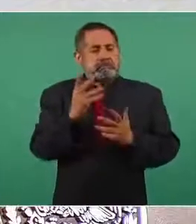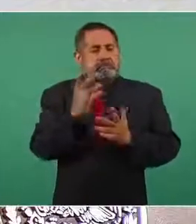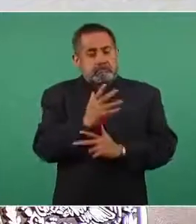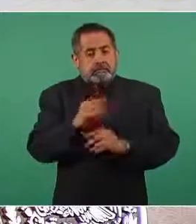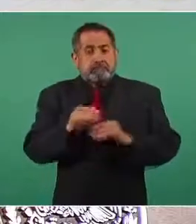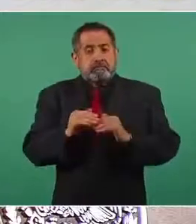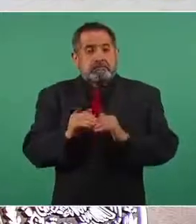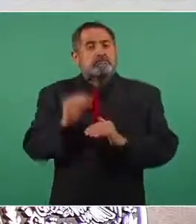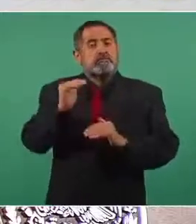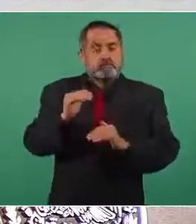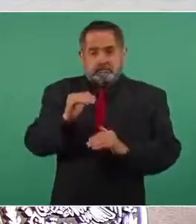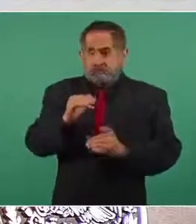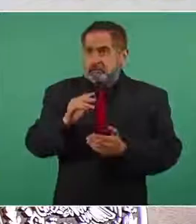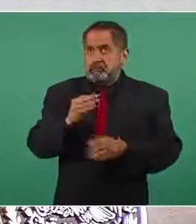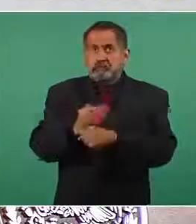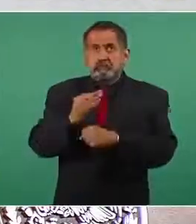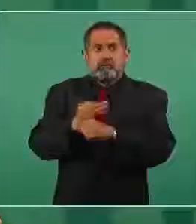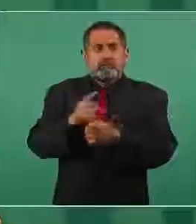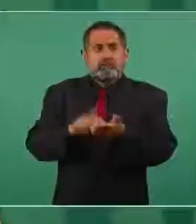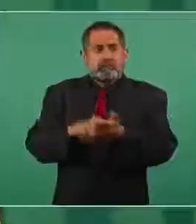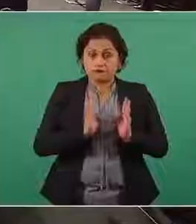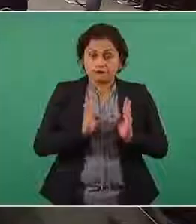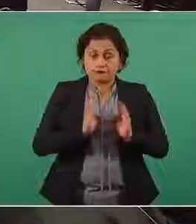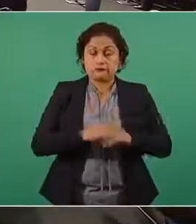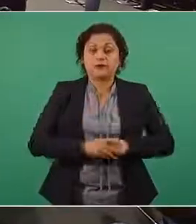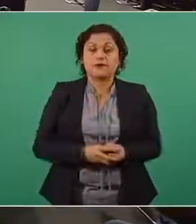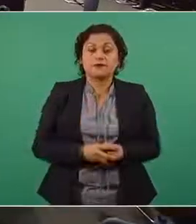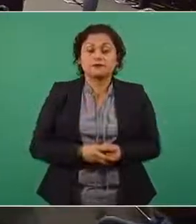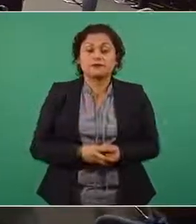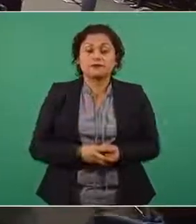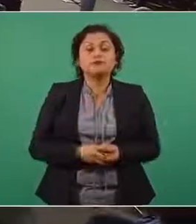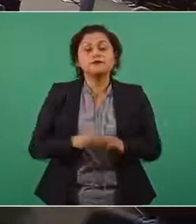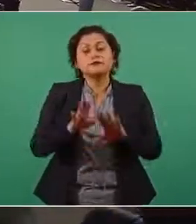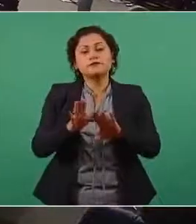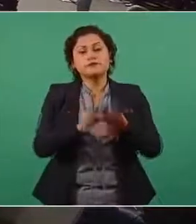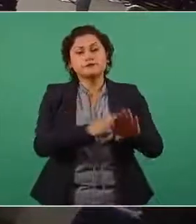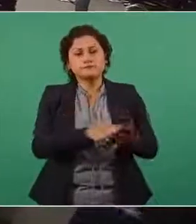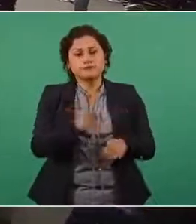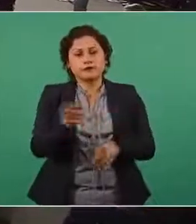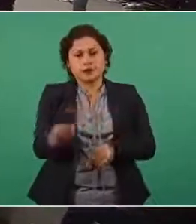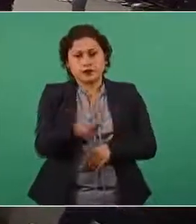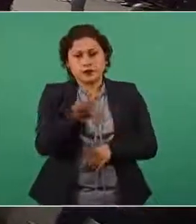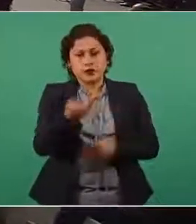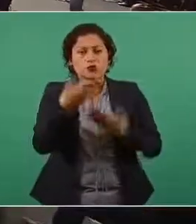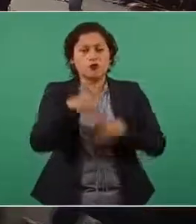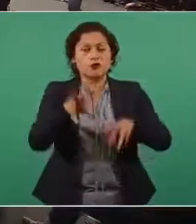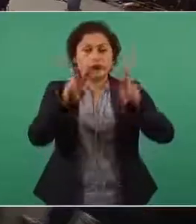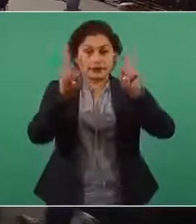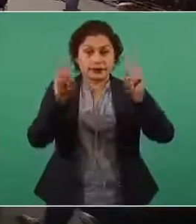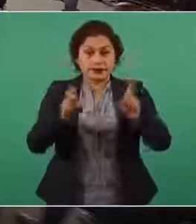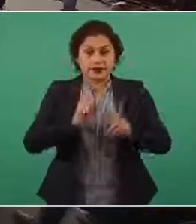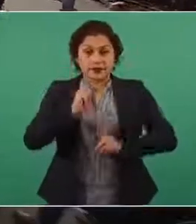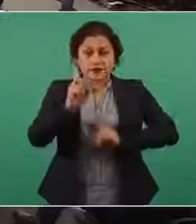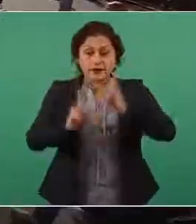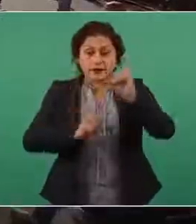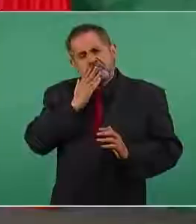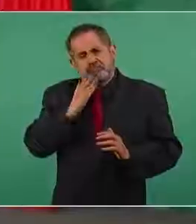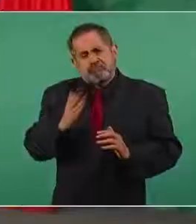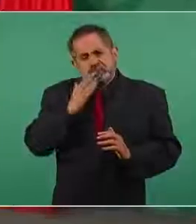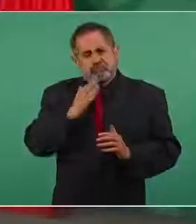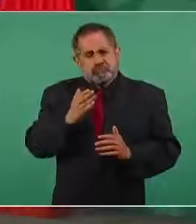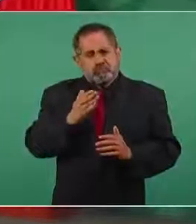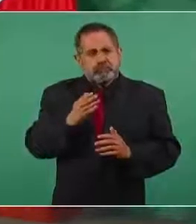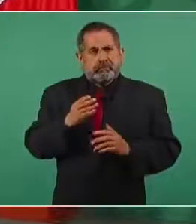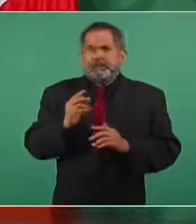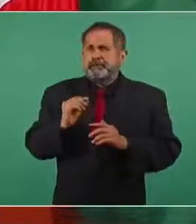dices, ya está arriba de 60. También son buenos los resultados de la recaudación. No,